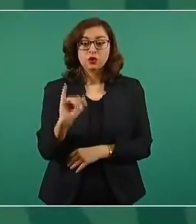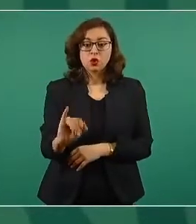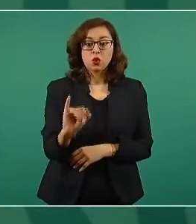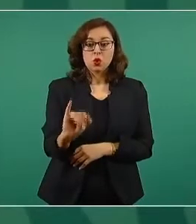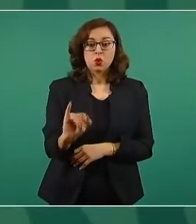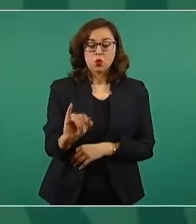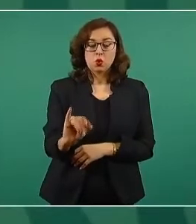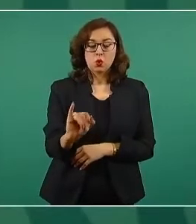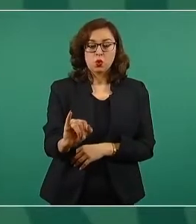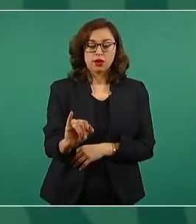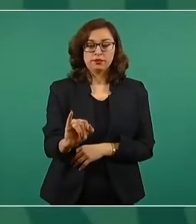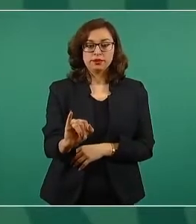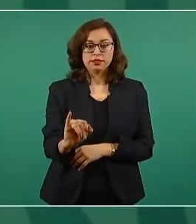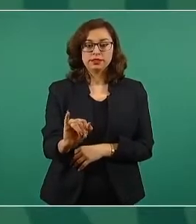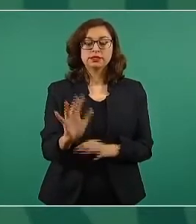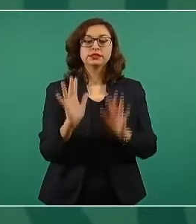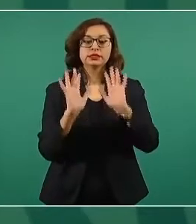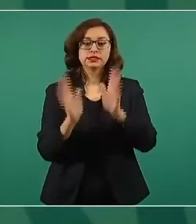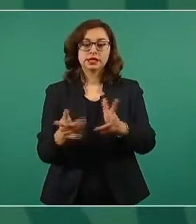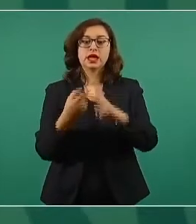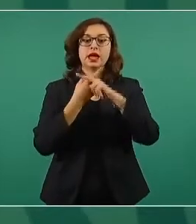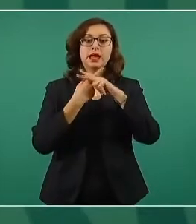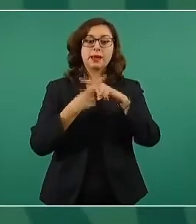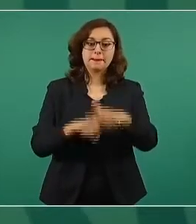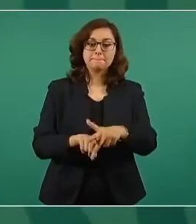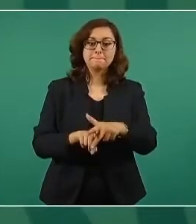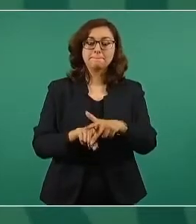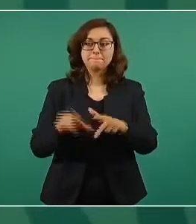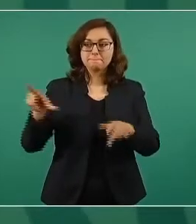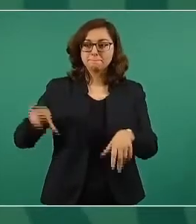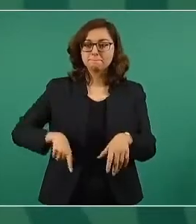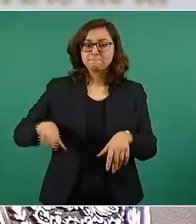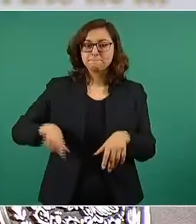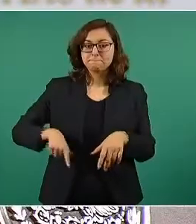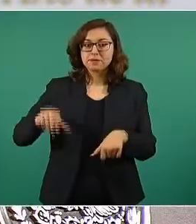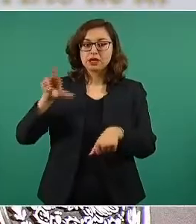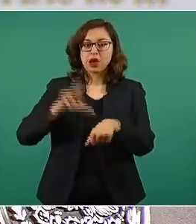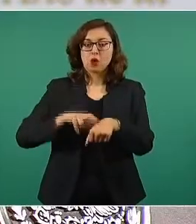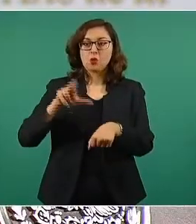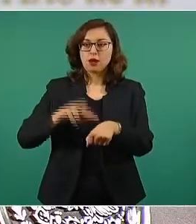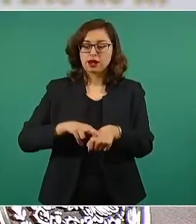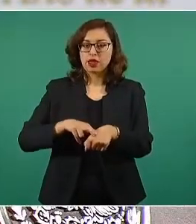a recibir a los gobernadores electos.